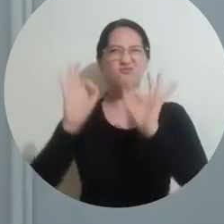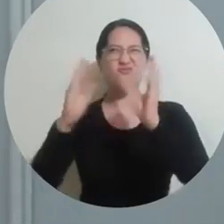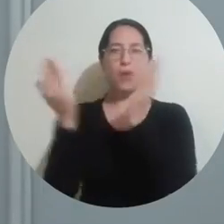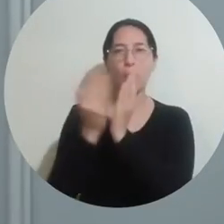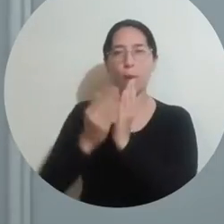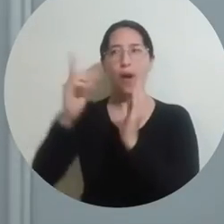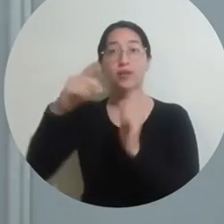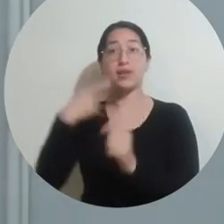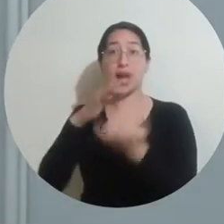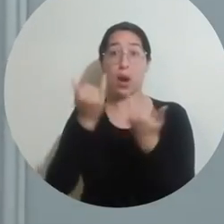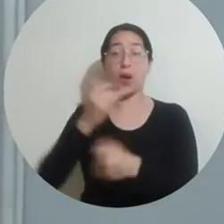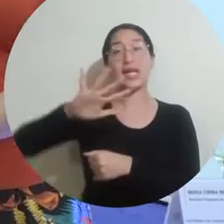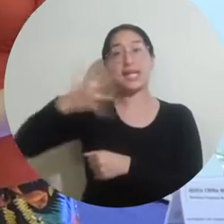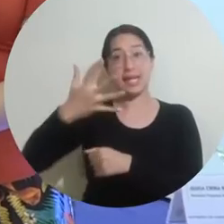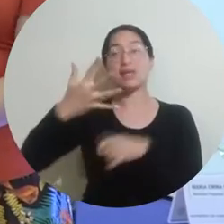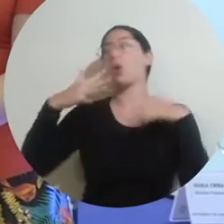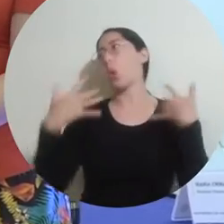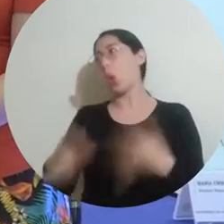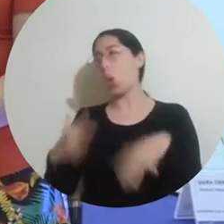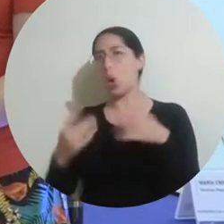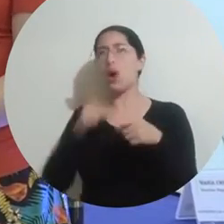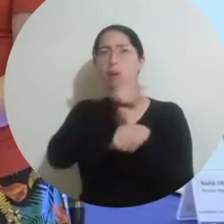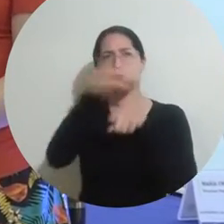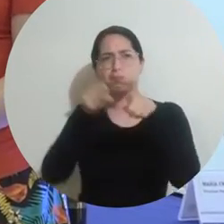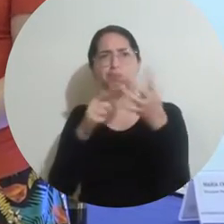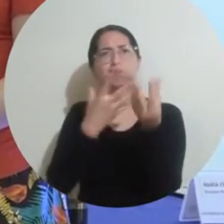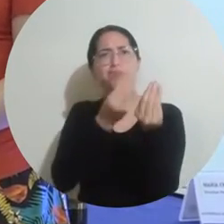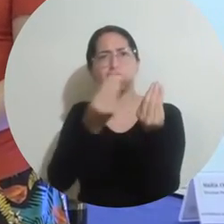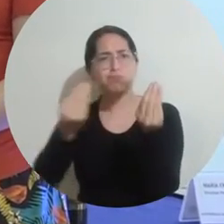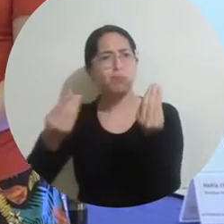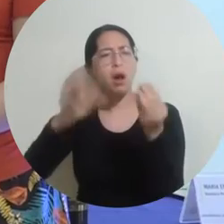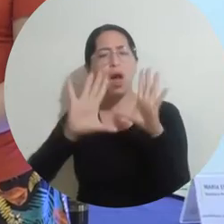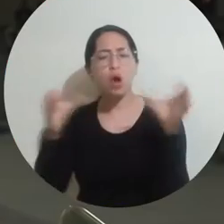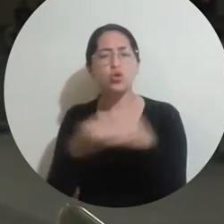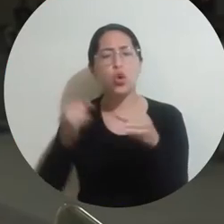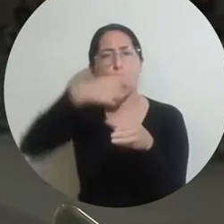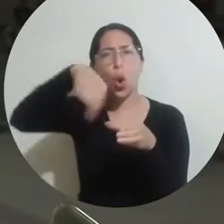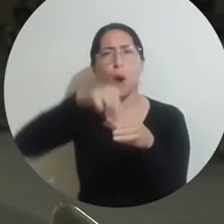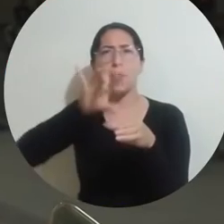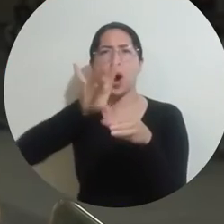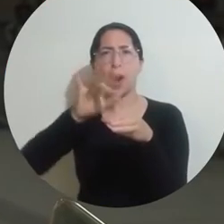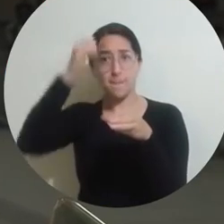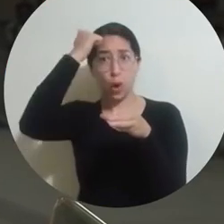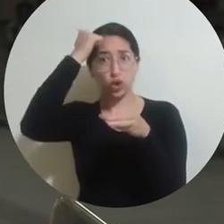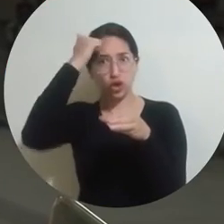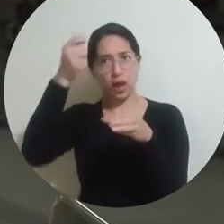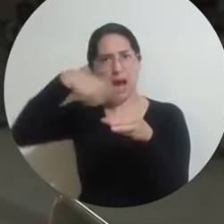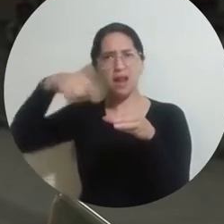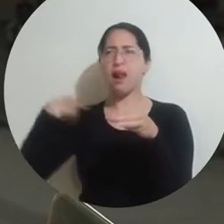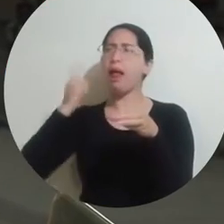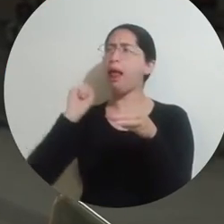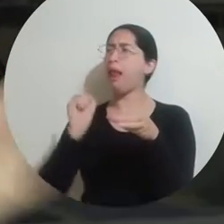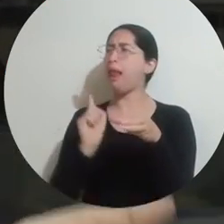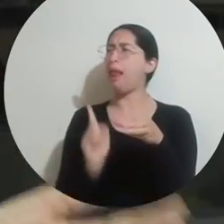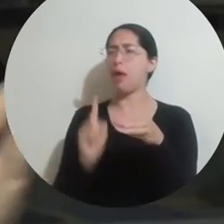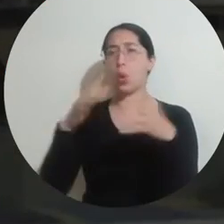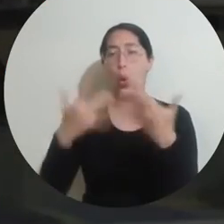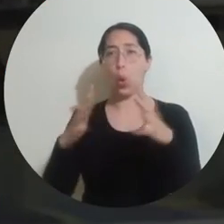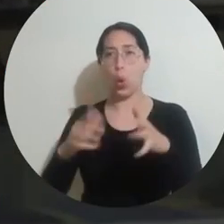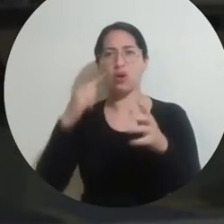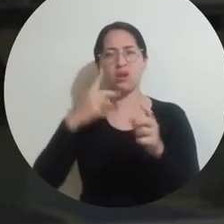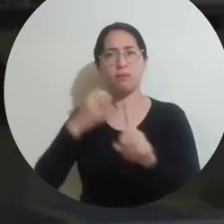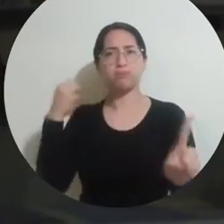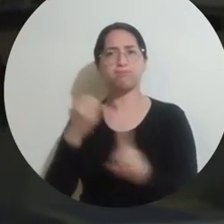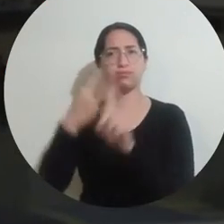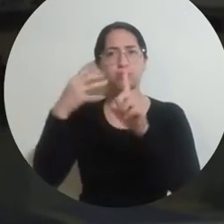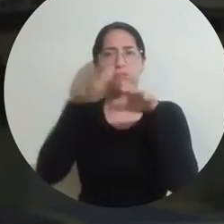y por supuesto tenemos un grupo de docentes que ha estado por más de 40 años. Se ha tenido mucho impacto en la región con todos los